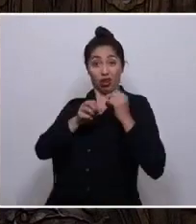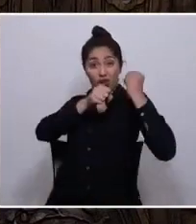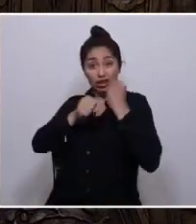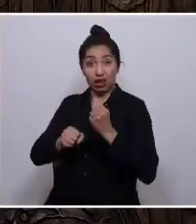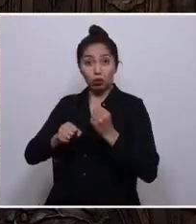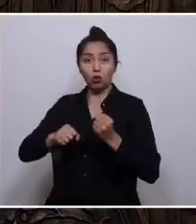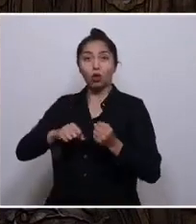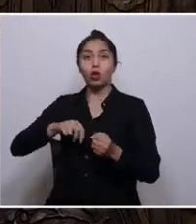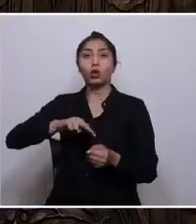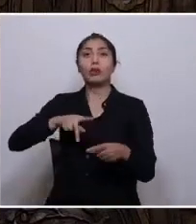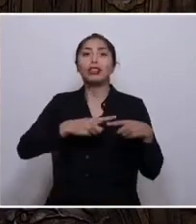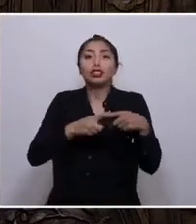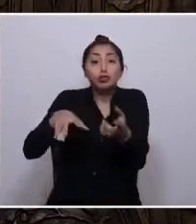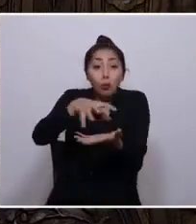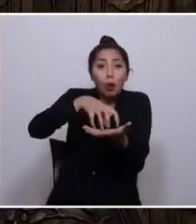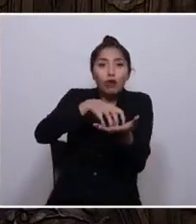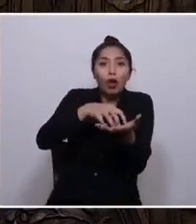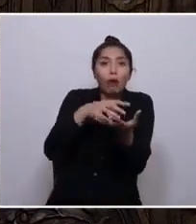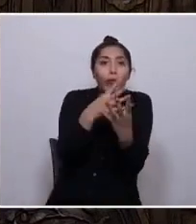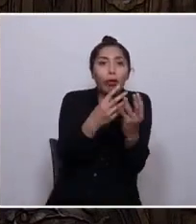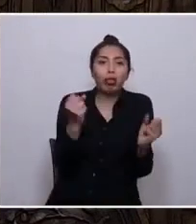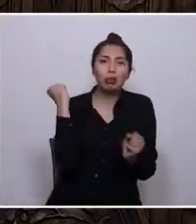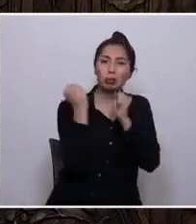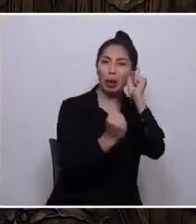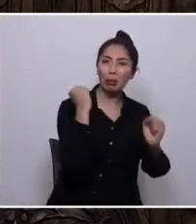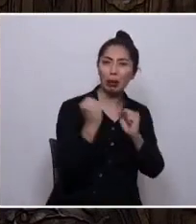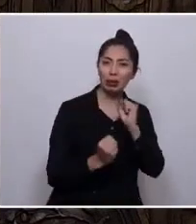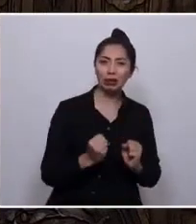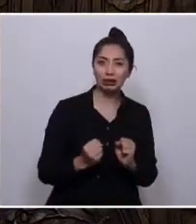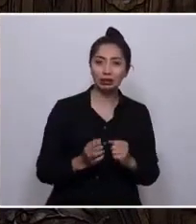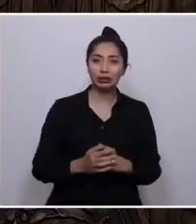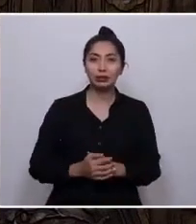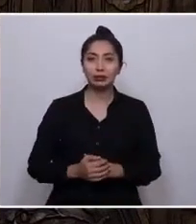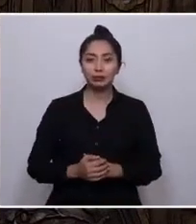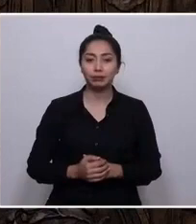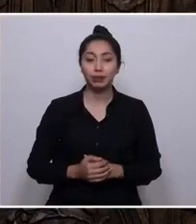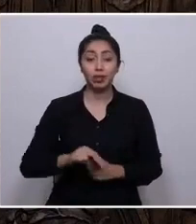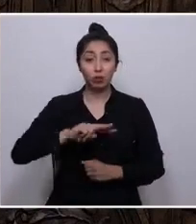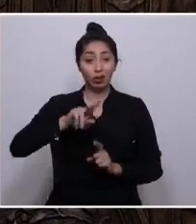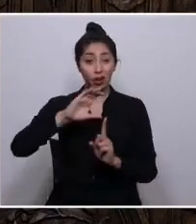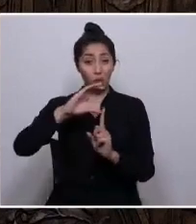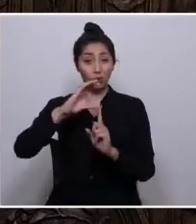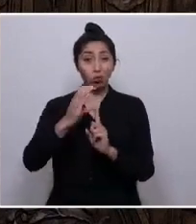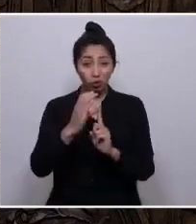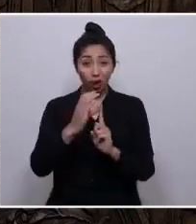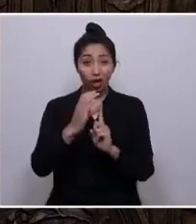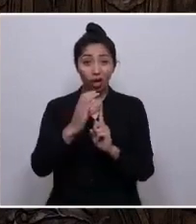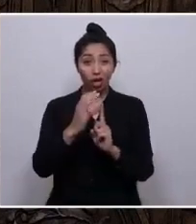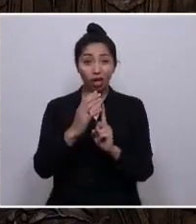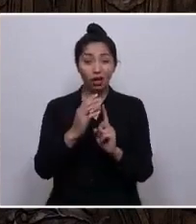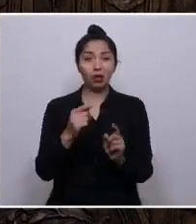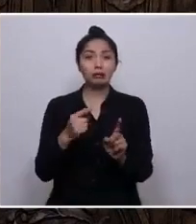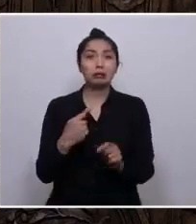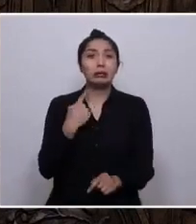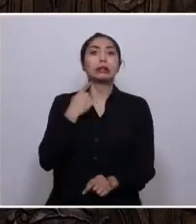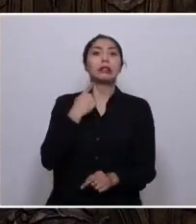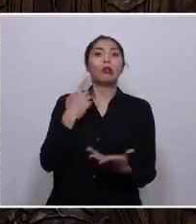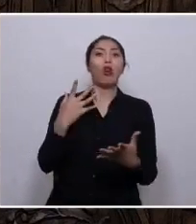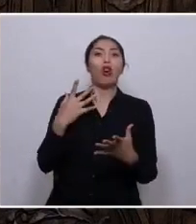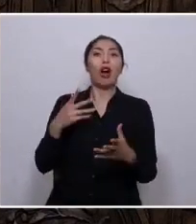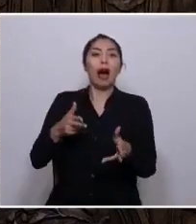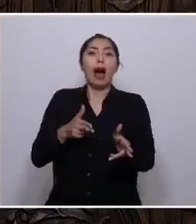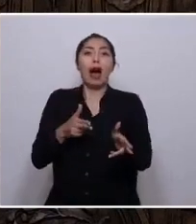aniquiladas estructuralmente. Nuestra cultura avasallada con la fuerza de las armas